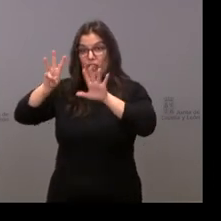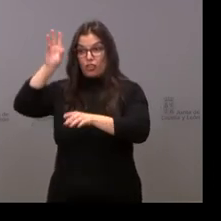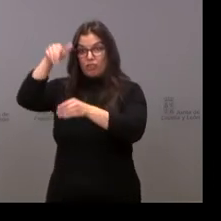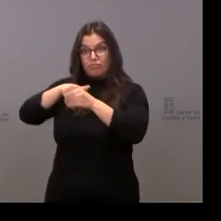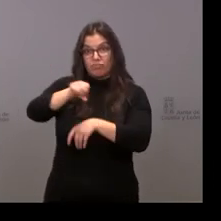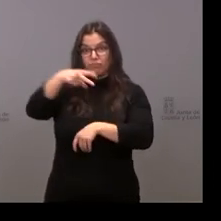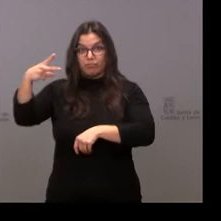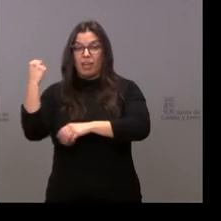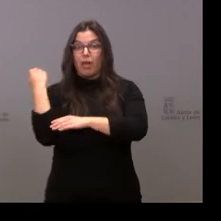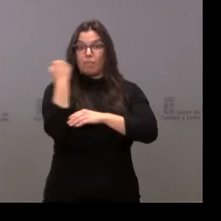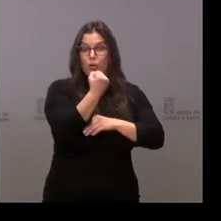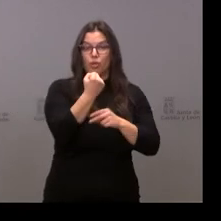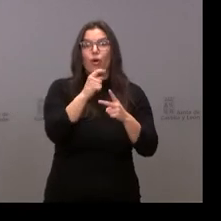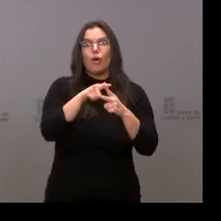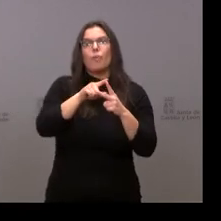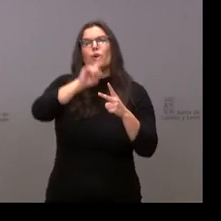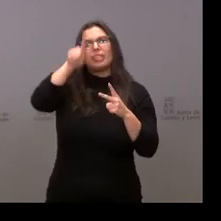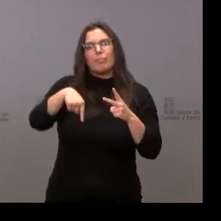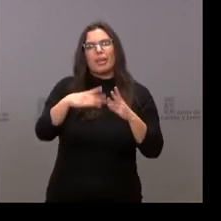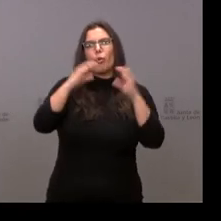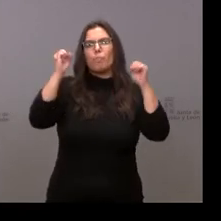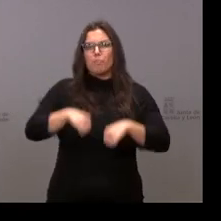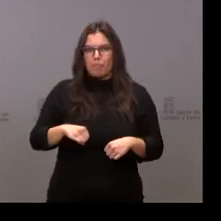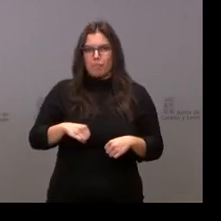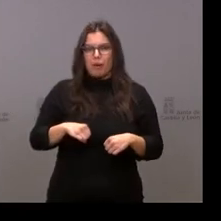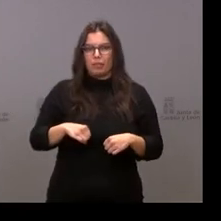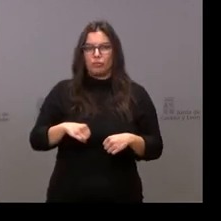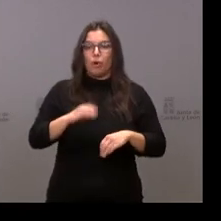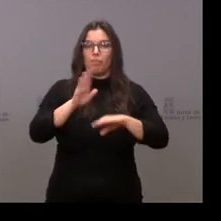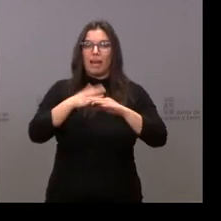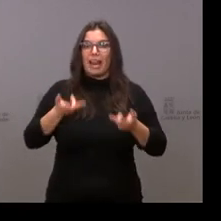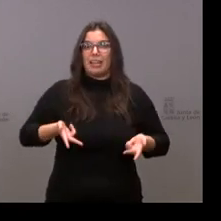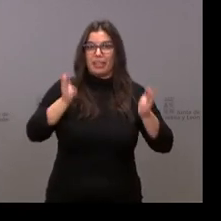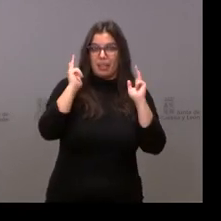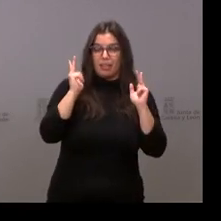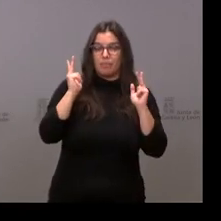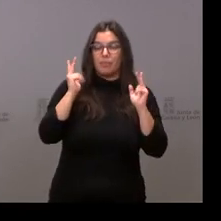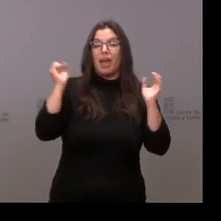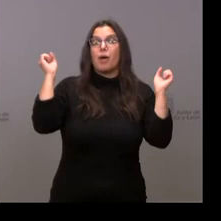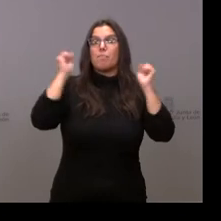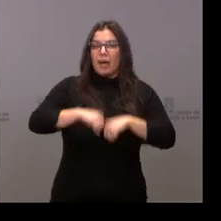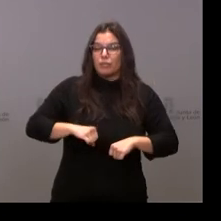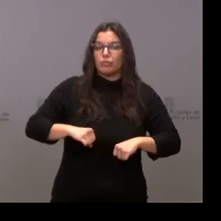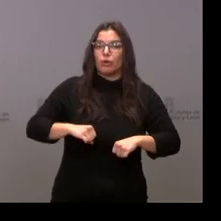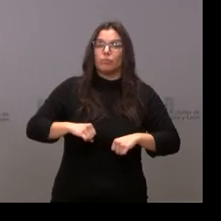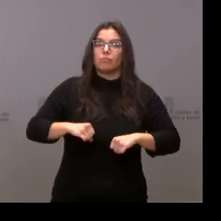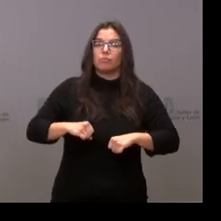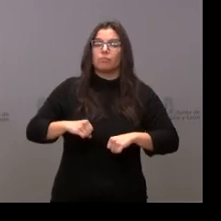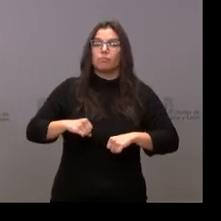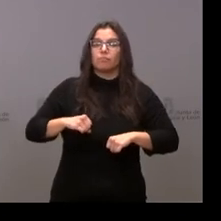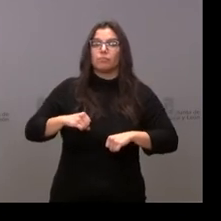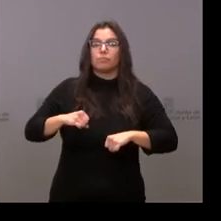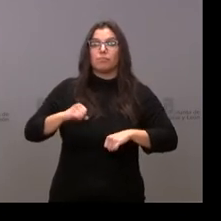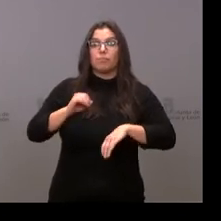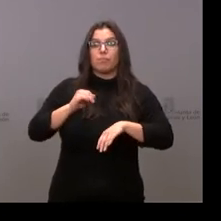pero también a través de un triple pacto. Un pacto por las libertades, por un lado, un pacto por